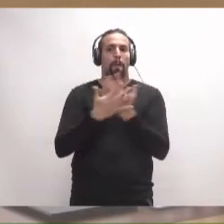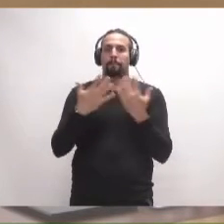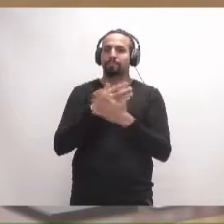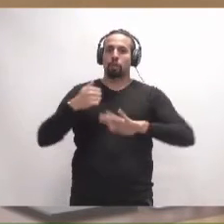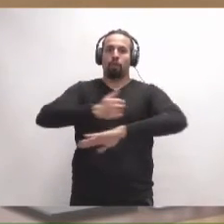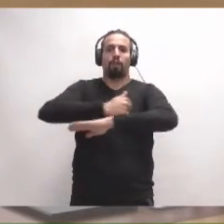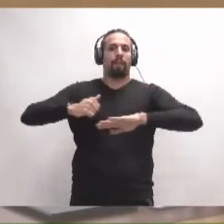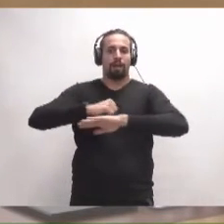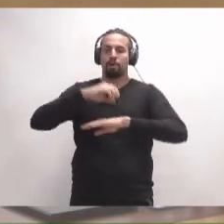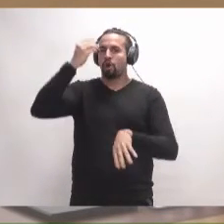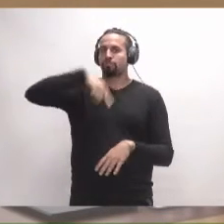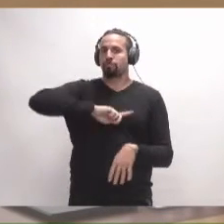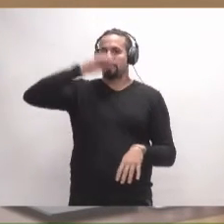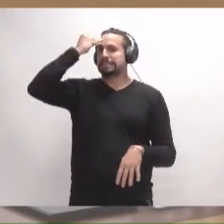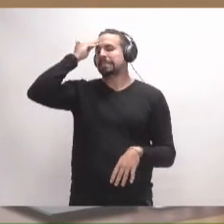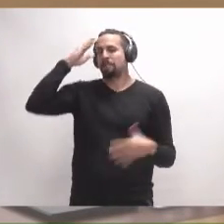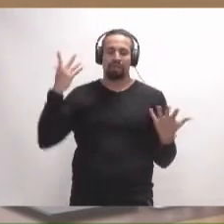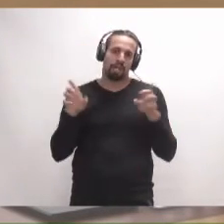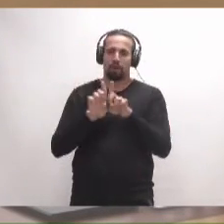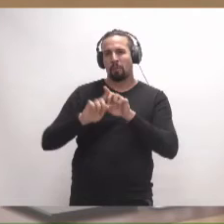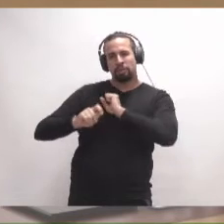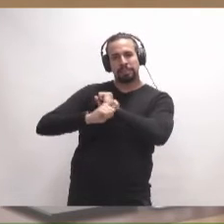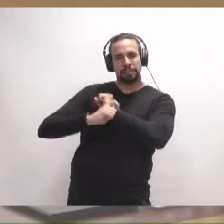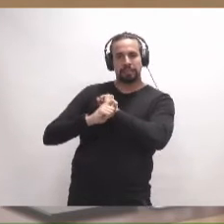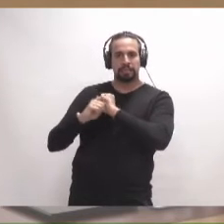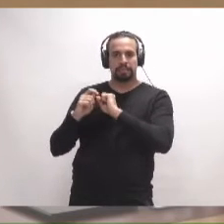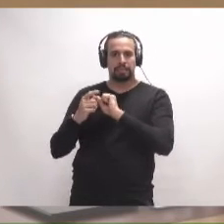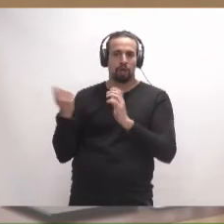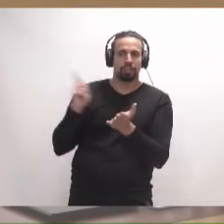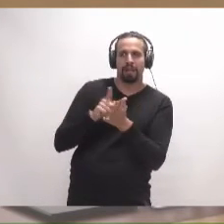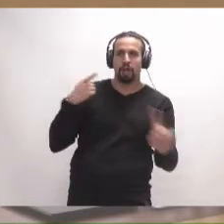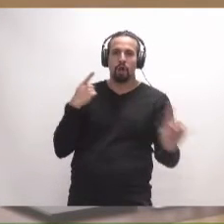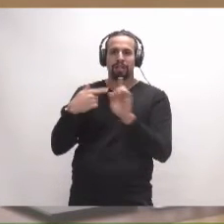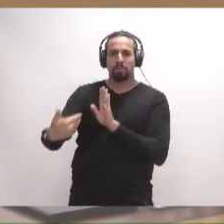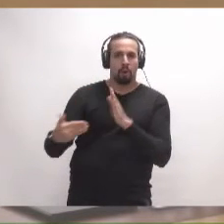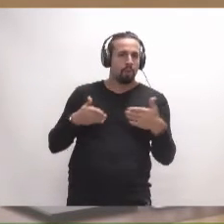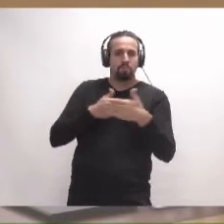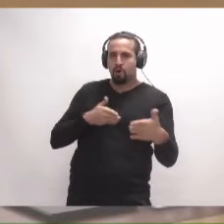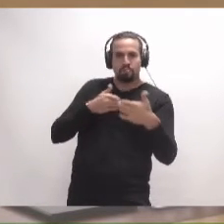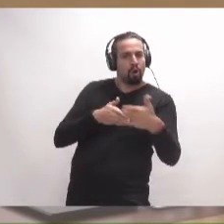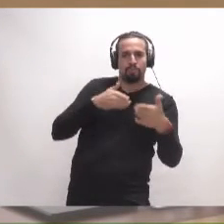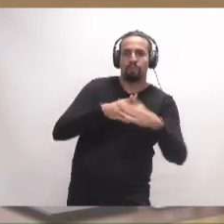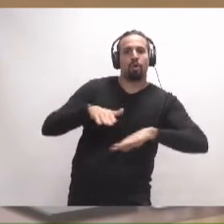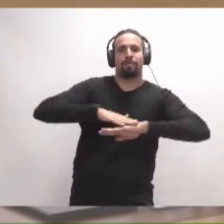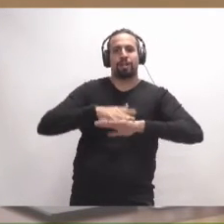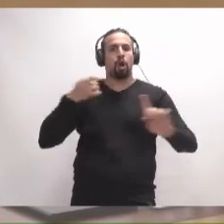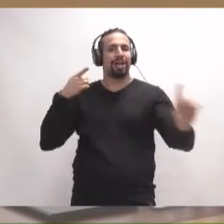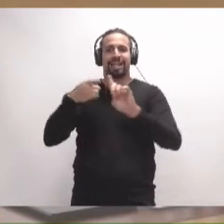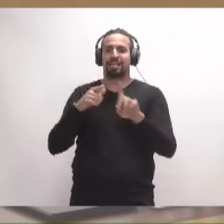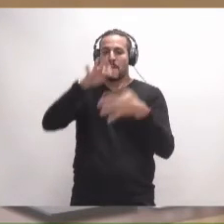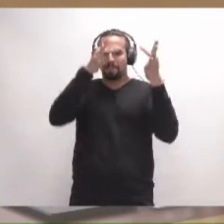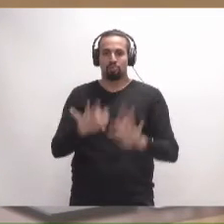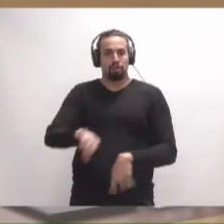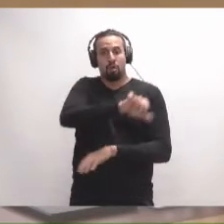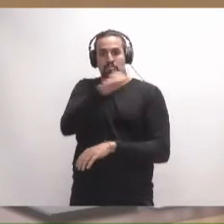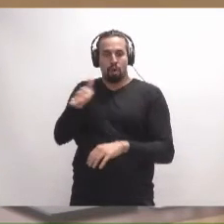Ciudadanos, que es una triquiñuela más para poner palos en las ruedas de este Gobierno para retrasar la entrada en vigor del presupuesto,